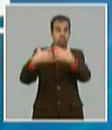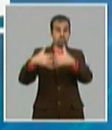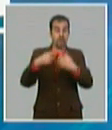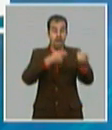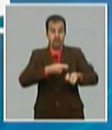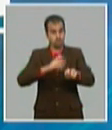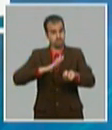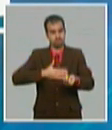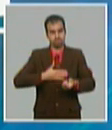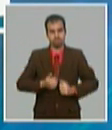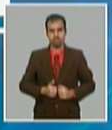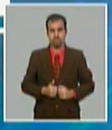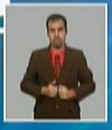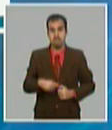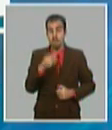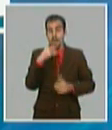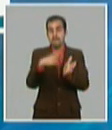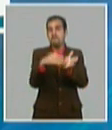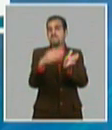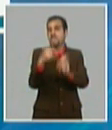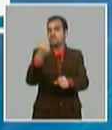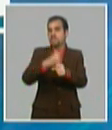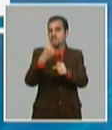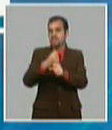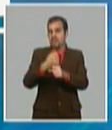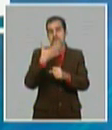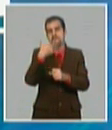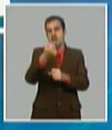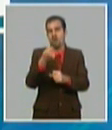agricultura la generación de empleo y la sustitución de importaciones